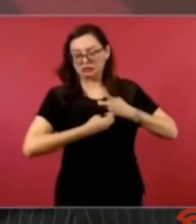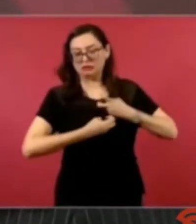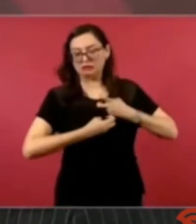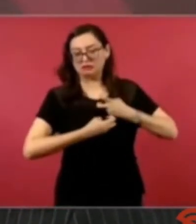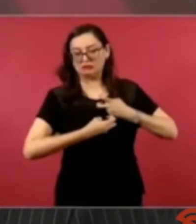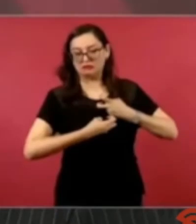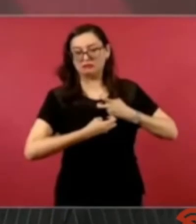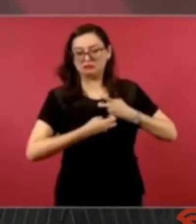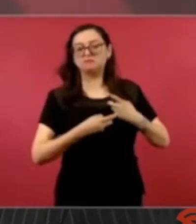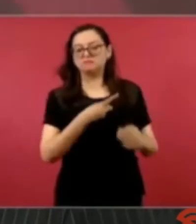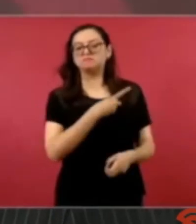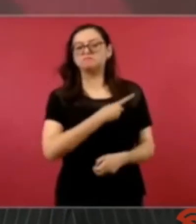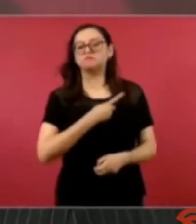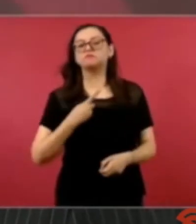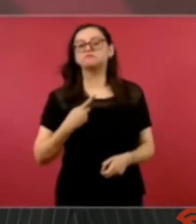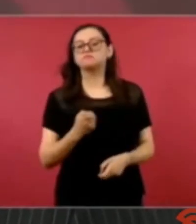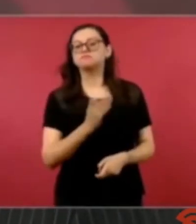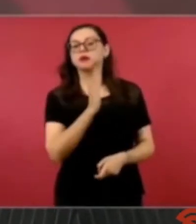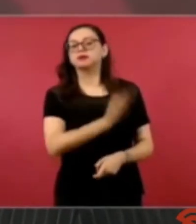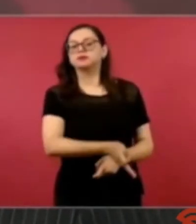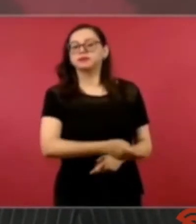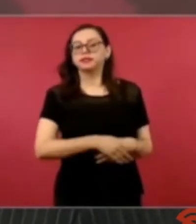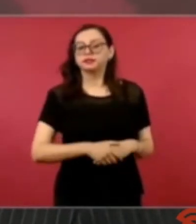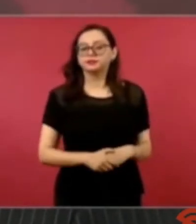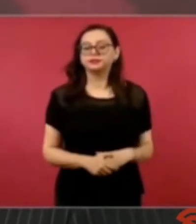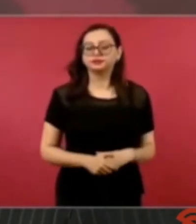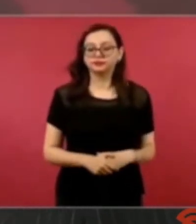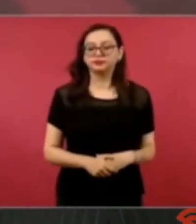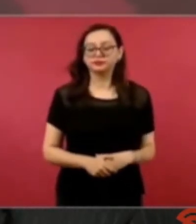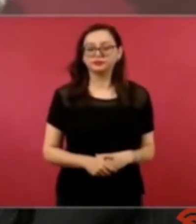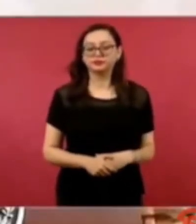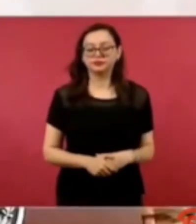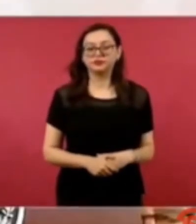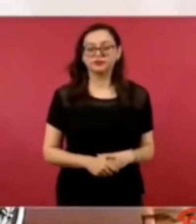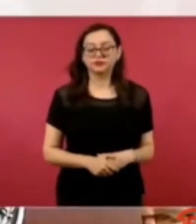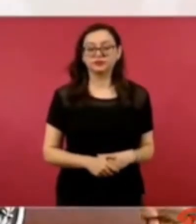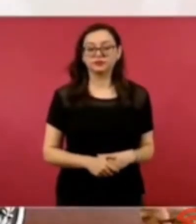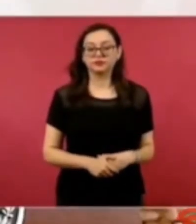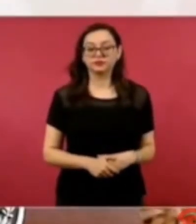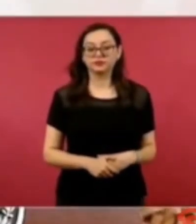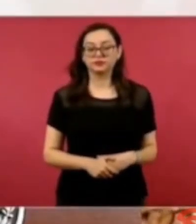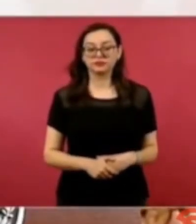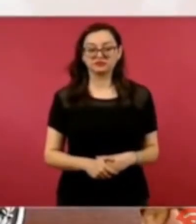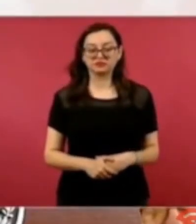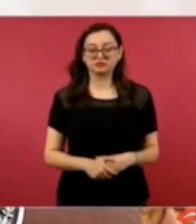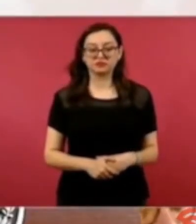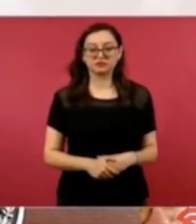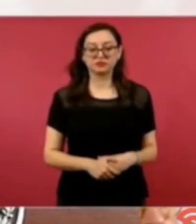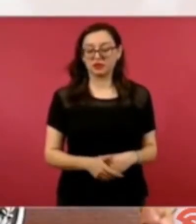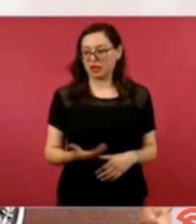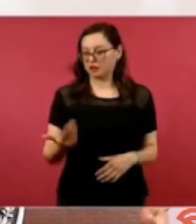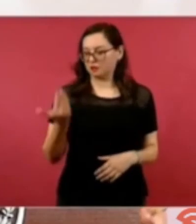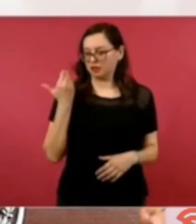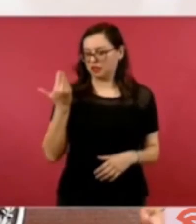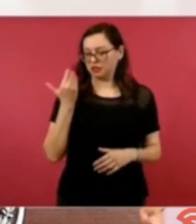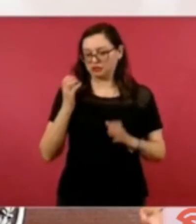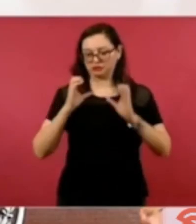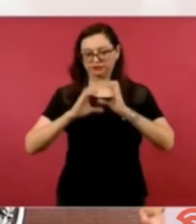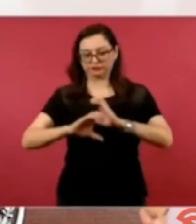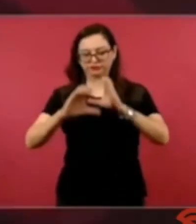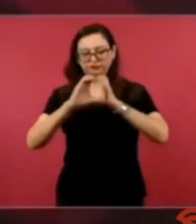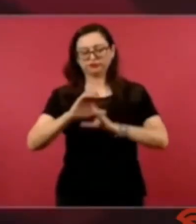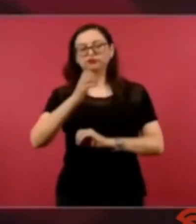cuotas de humillación acaba de salir una canción muy bella de Silvio